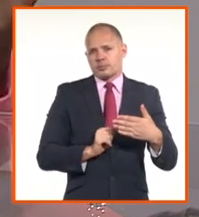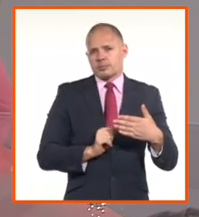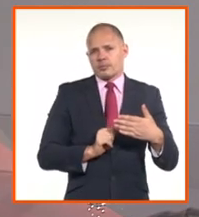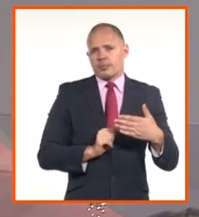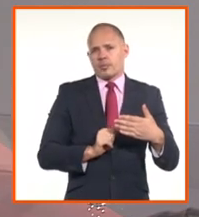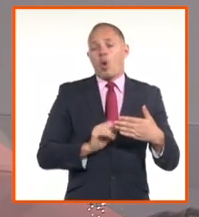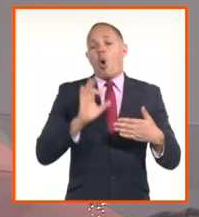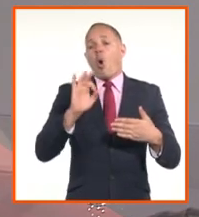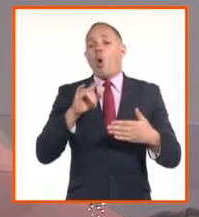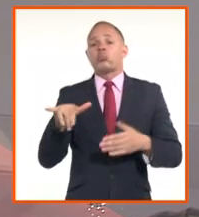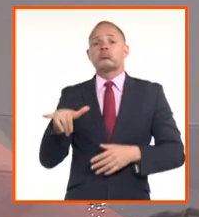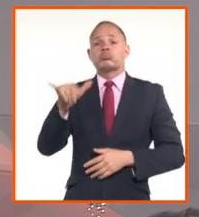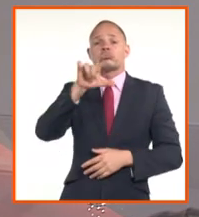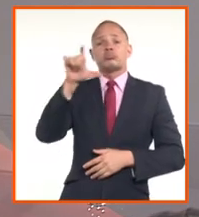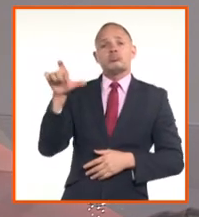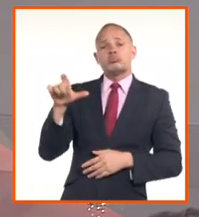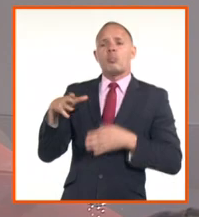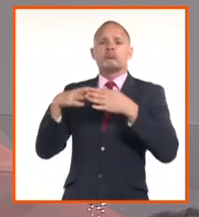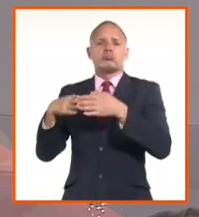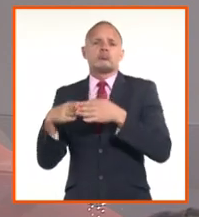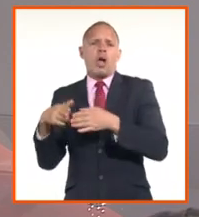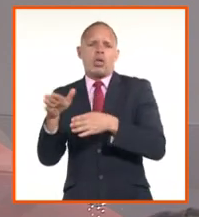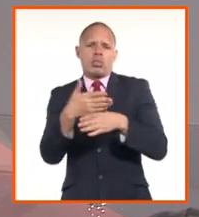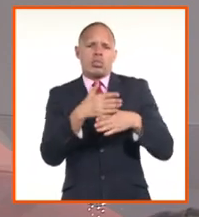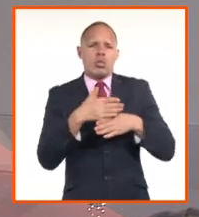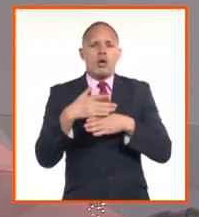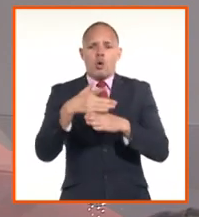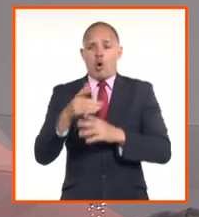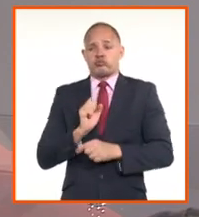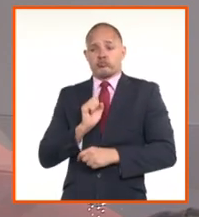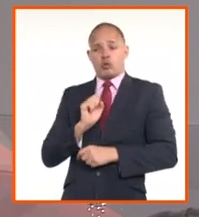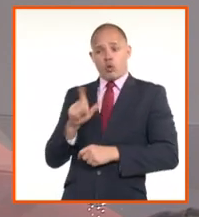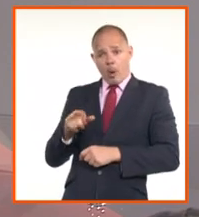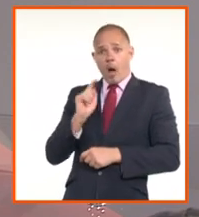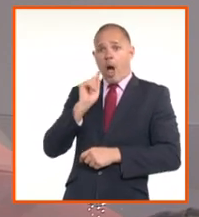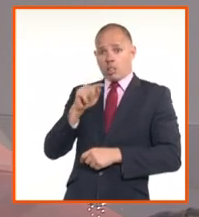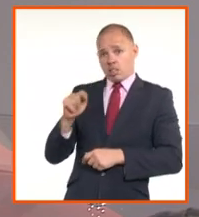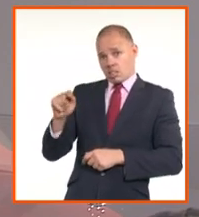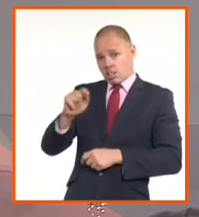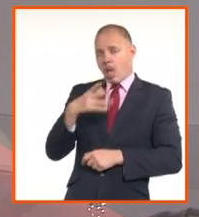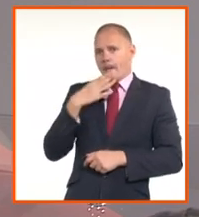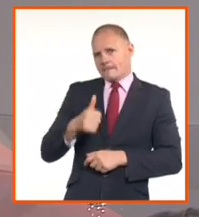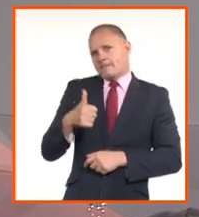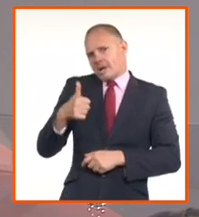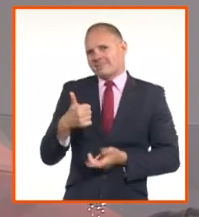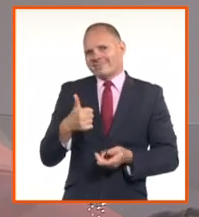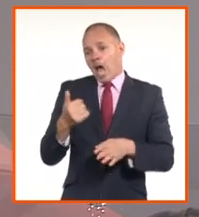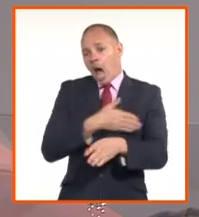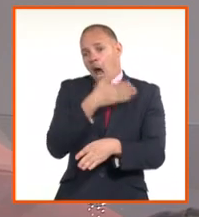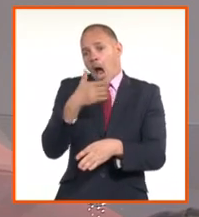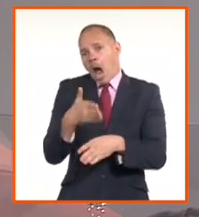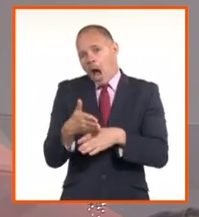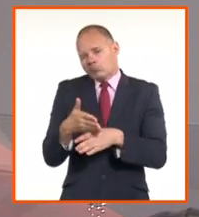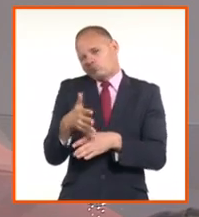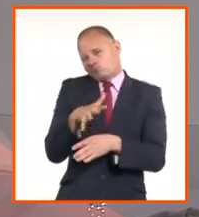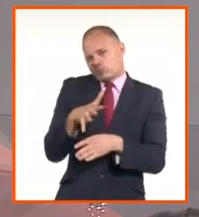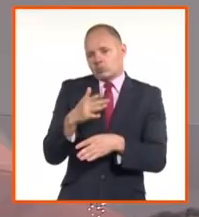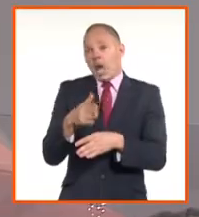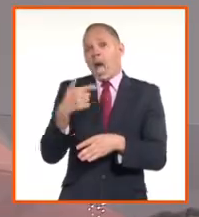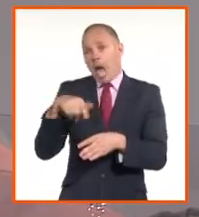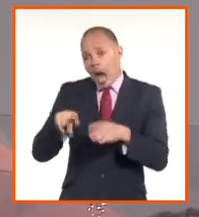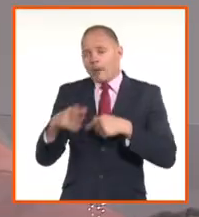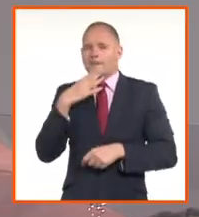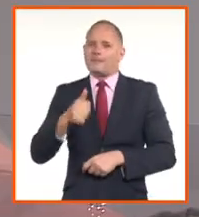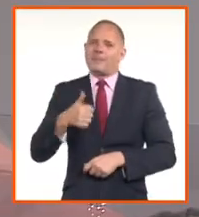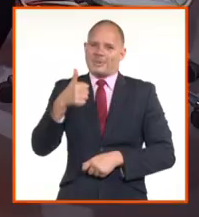los aeropuertos y puertos, mejora un poquito con respecto a los márgenes que se establecieron cuando se estableció el 1x24.